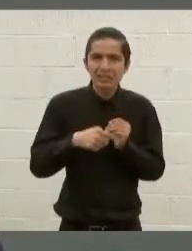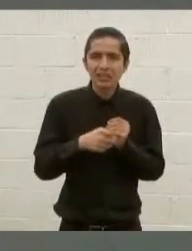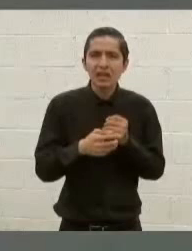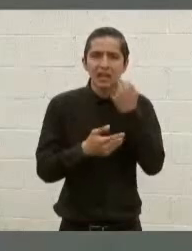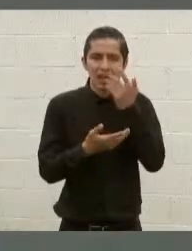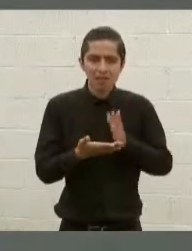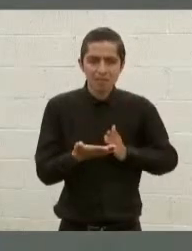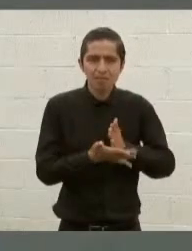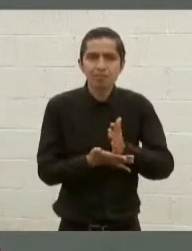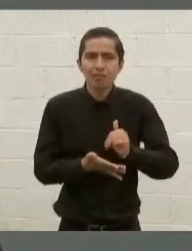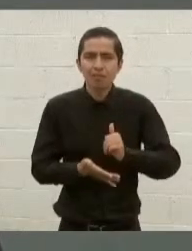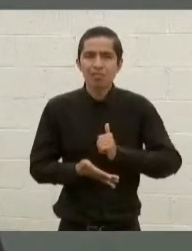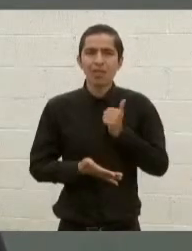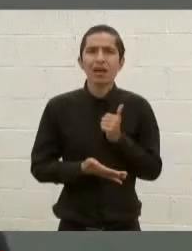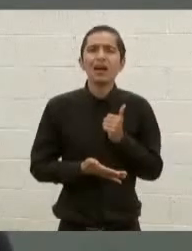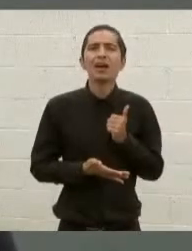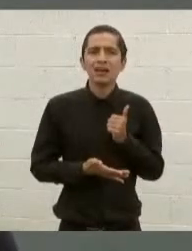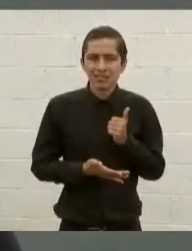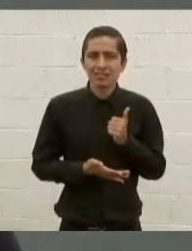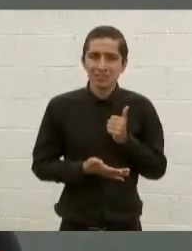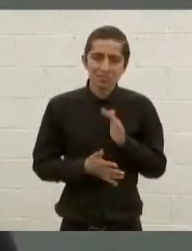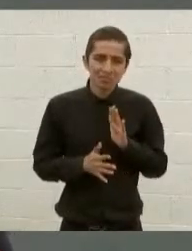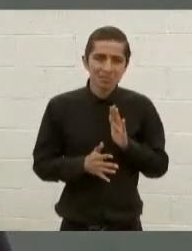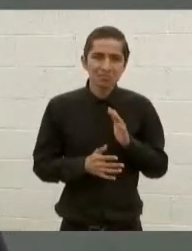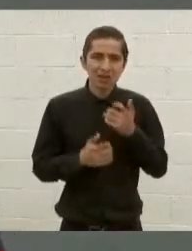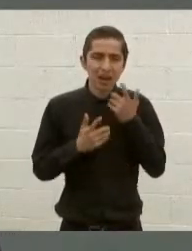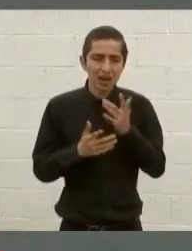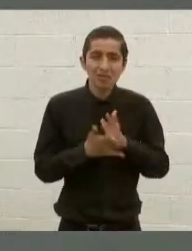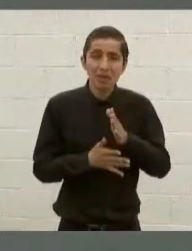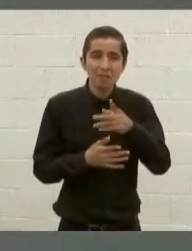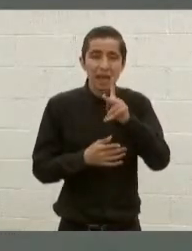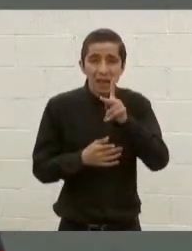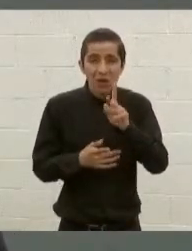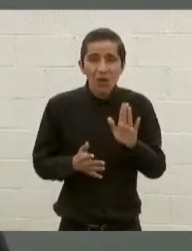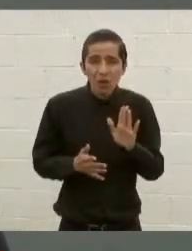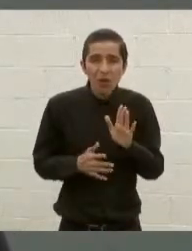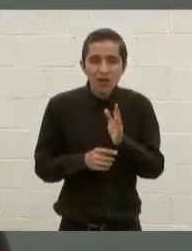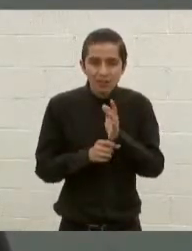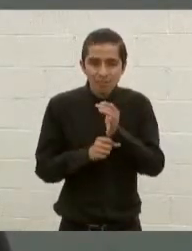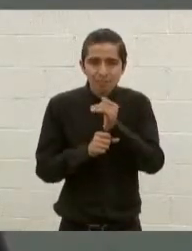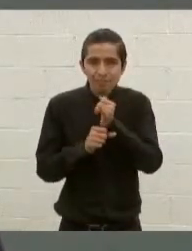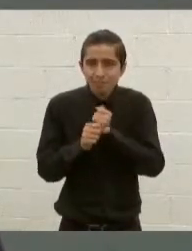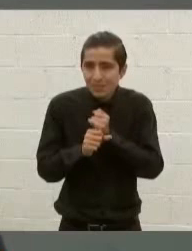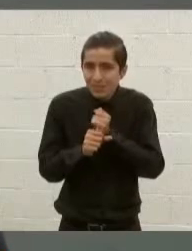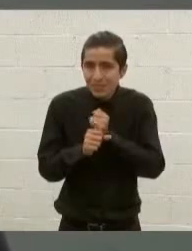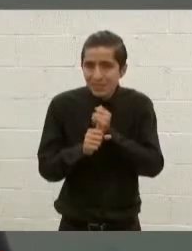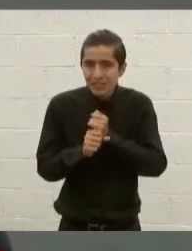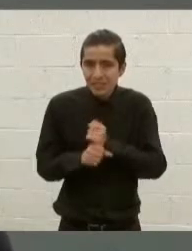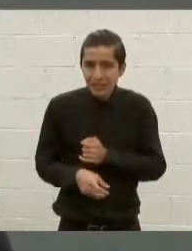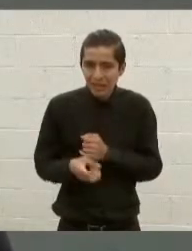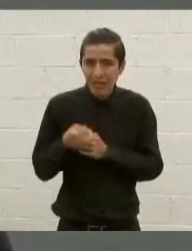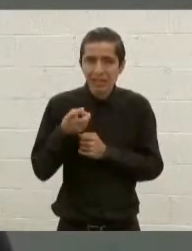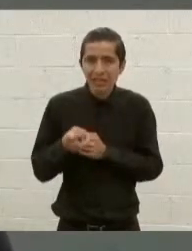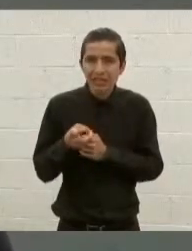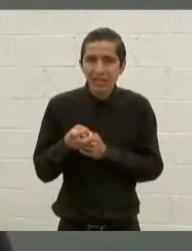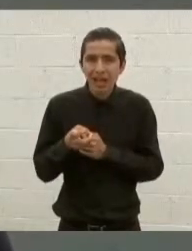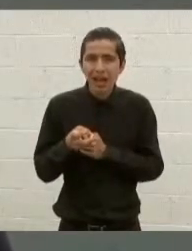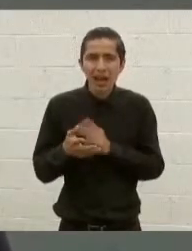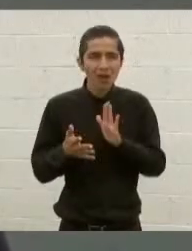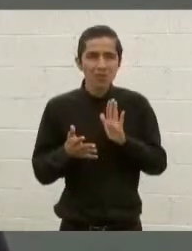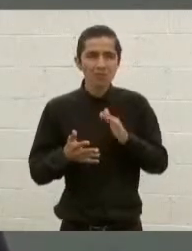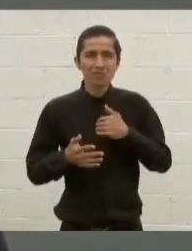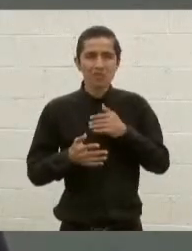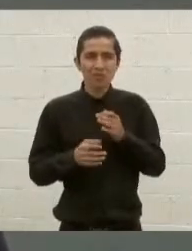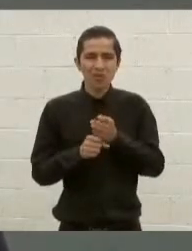presencia en la Ciudad de México. Francamente, en una investigación de esta naturaleza, no puede